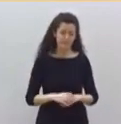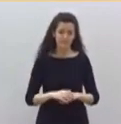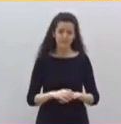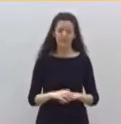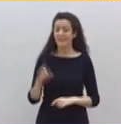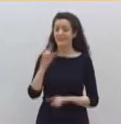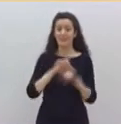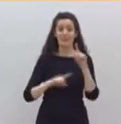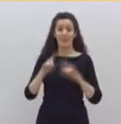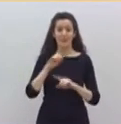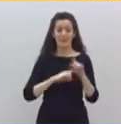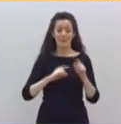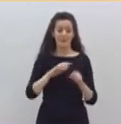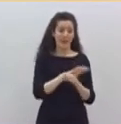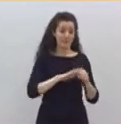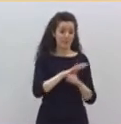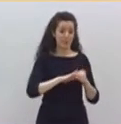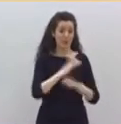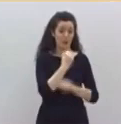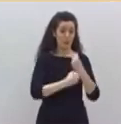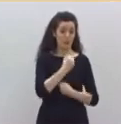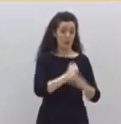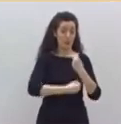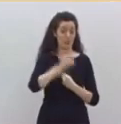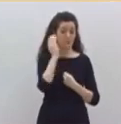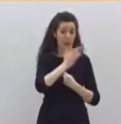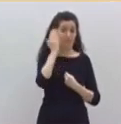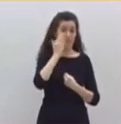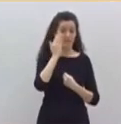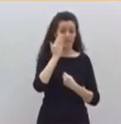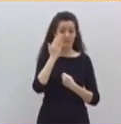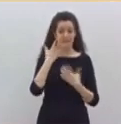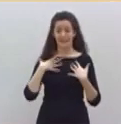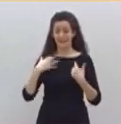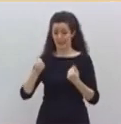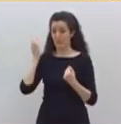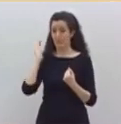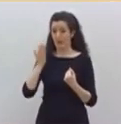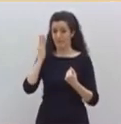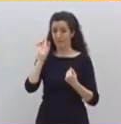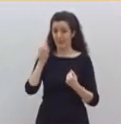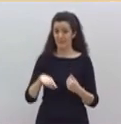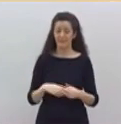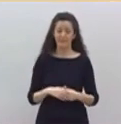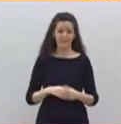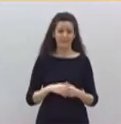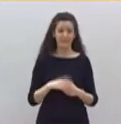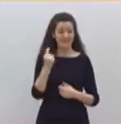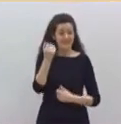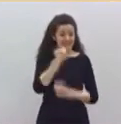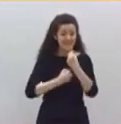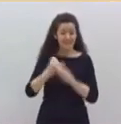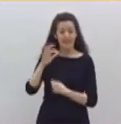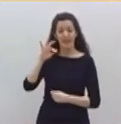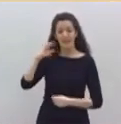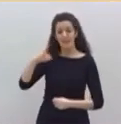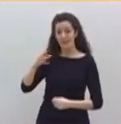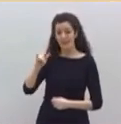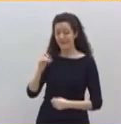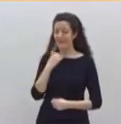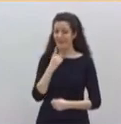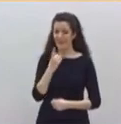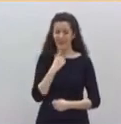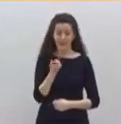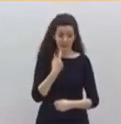van las cosas bien. Aquí la crisis tampoco es simétrica. El FMI ya ha dicho que España va a ser el país de la eurozona que peor